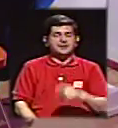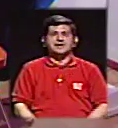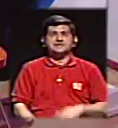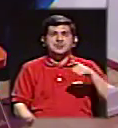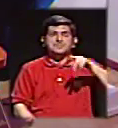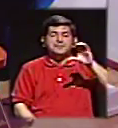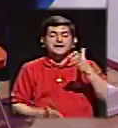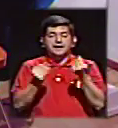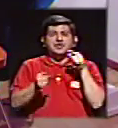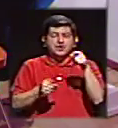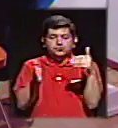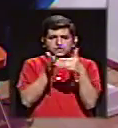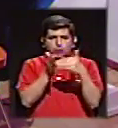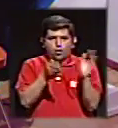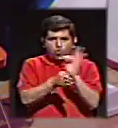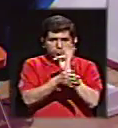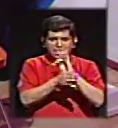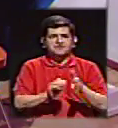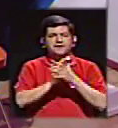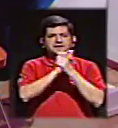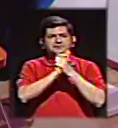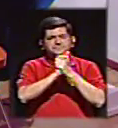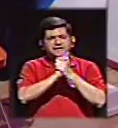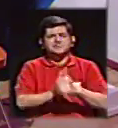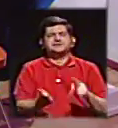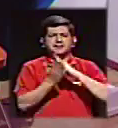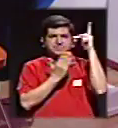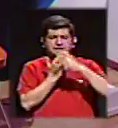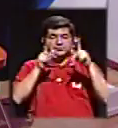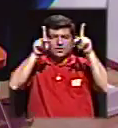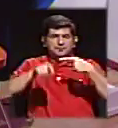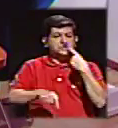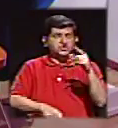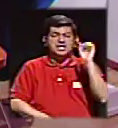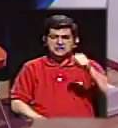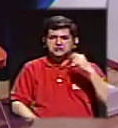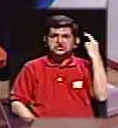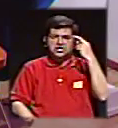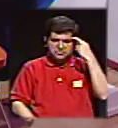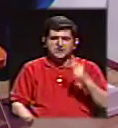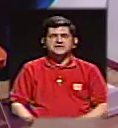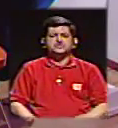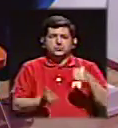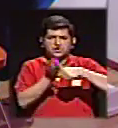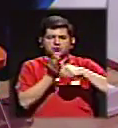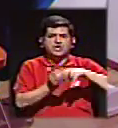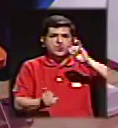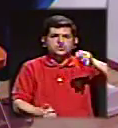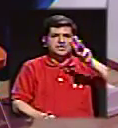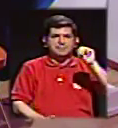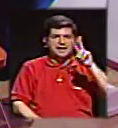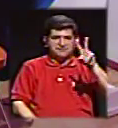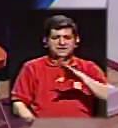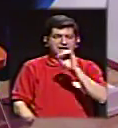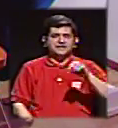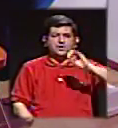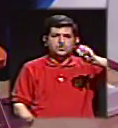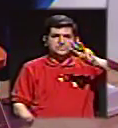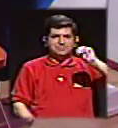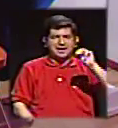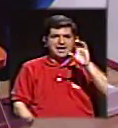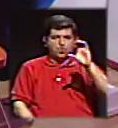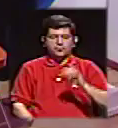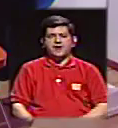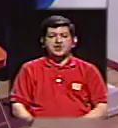Pilar, deseamos que vuelva a la televisión, felicitarlos por el programa y decirle a la gente que sí hay por quién votar, por Villalto, por Corrales, San Ramón de la Juela,